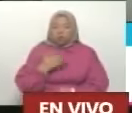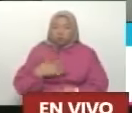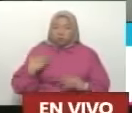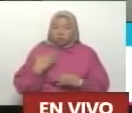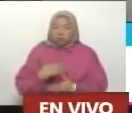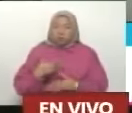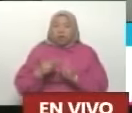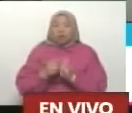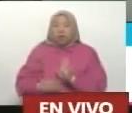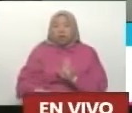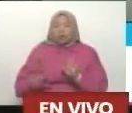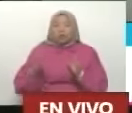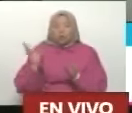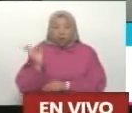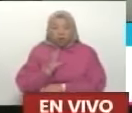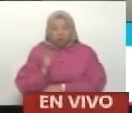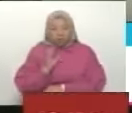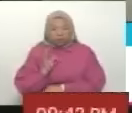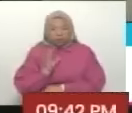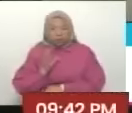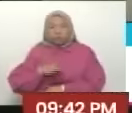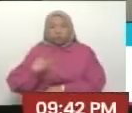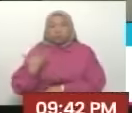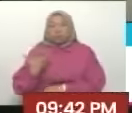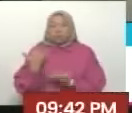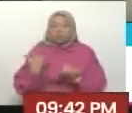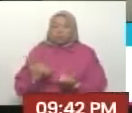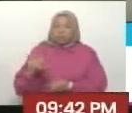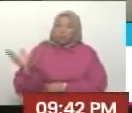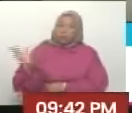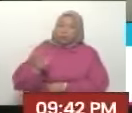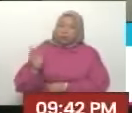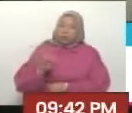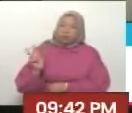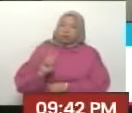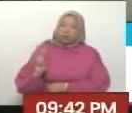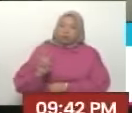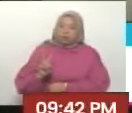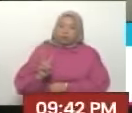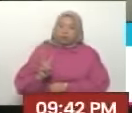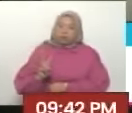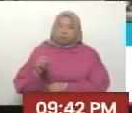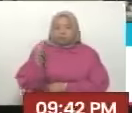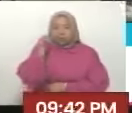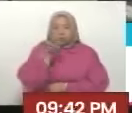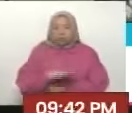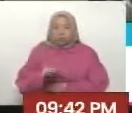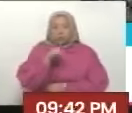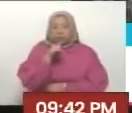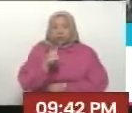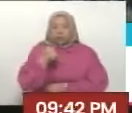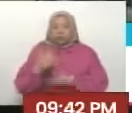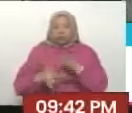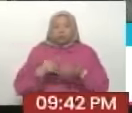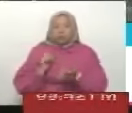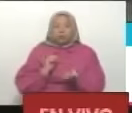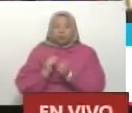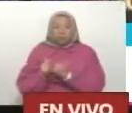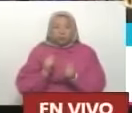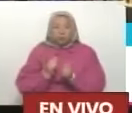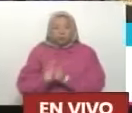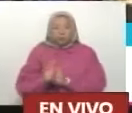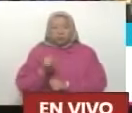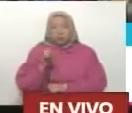el marco del derecho a la ciudad que nosotros podamos regalarle a Caracas, a Venezuela, un espacio recreativo para el deporte